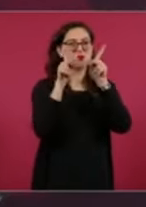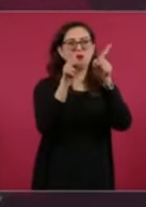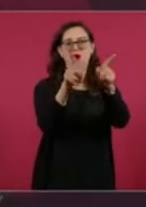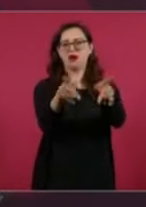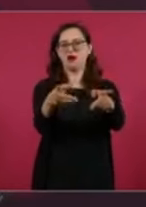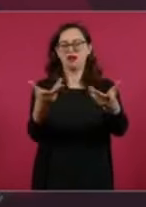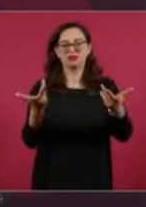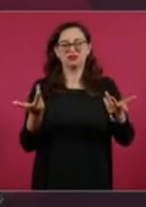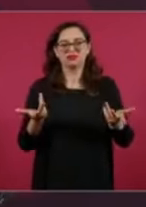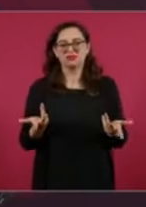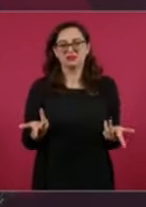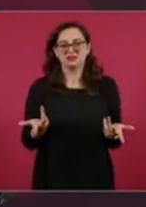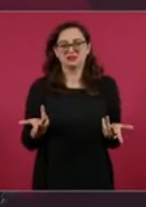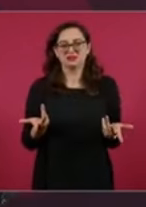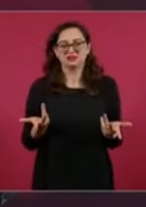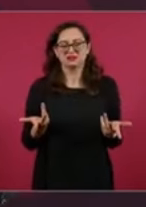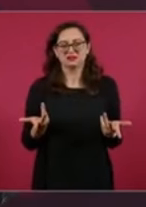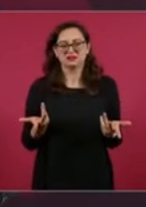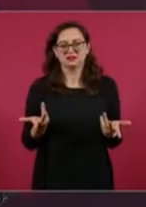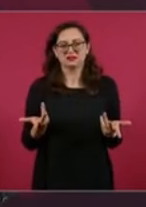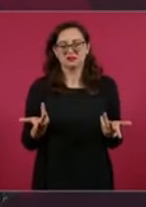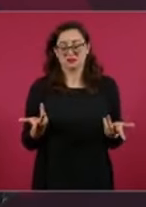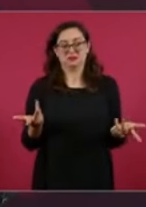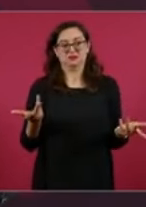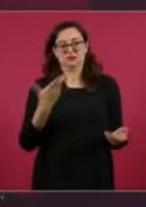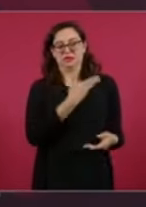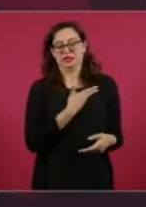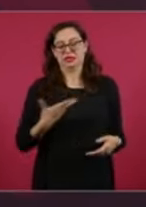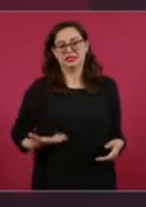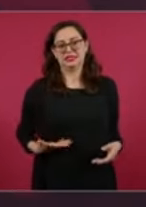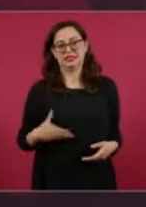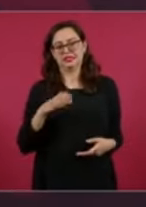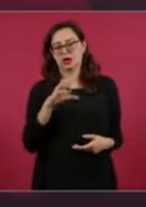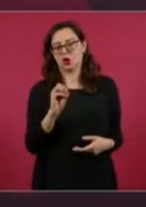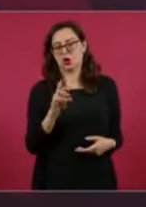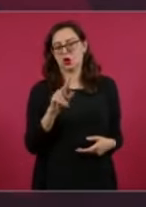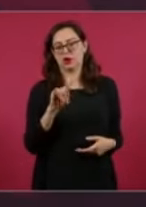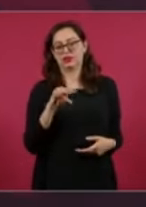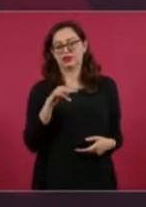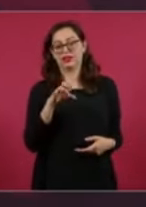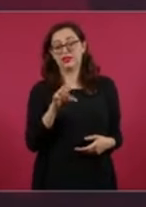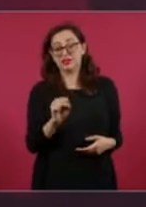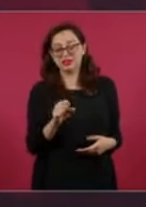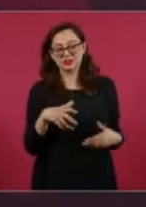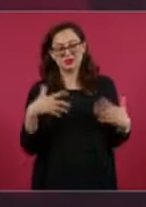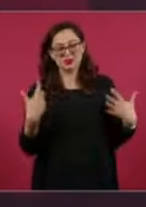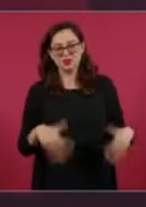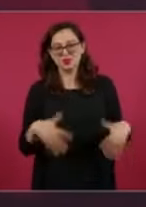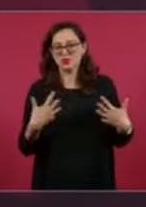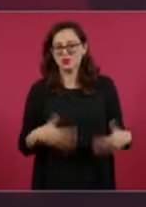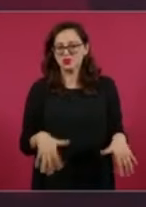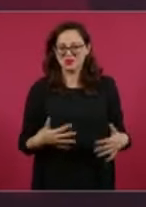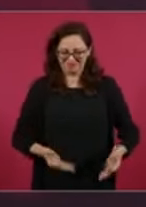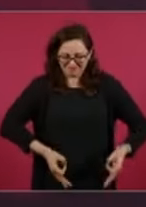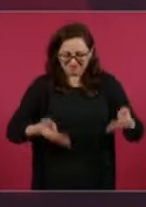Presidente Luis Cortines, honesto,